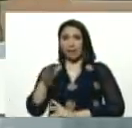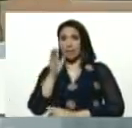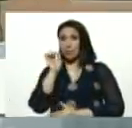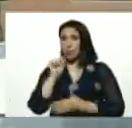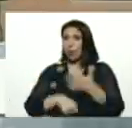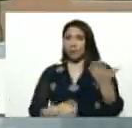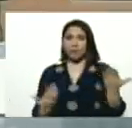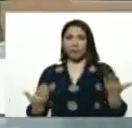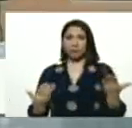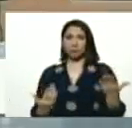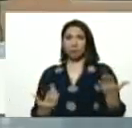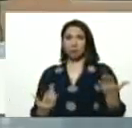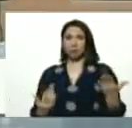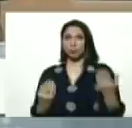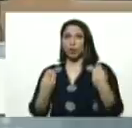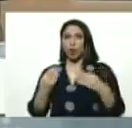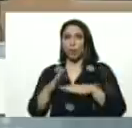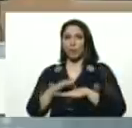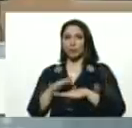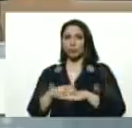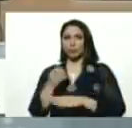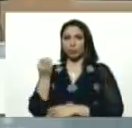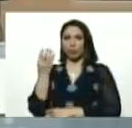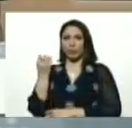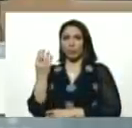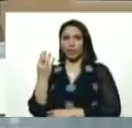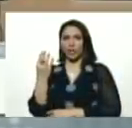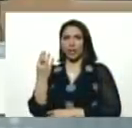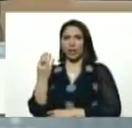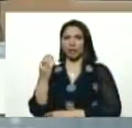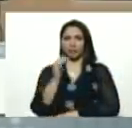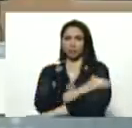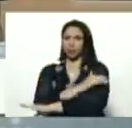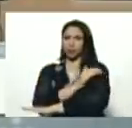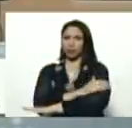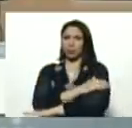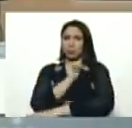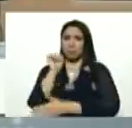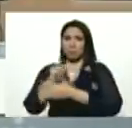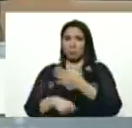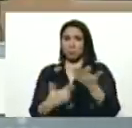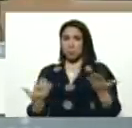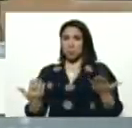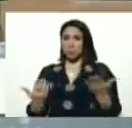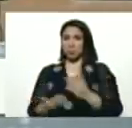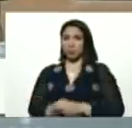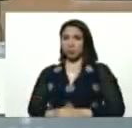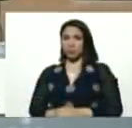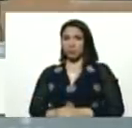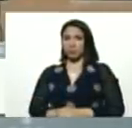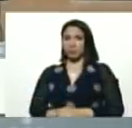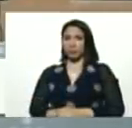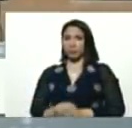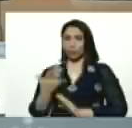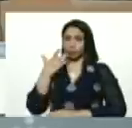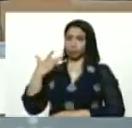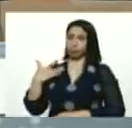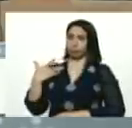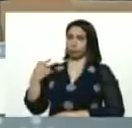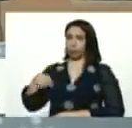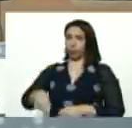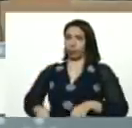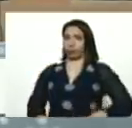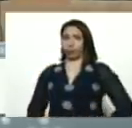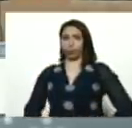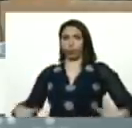como sucedió con esta asamblea de caburguesa, aquí no había, los bufetes de los multimillonarios, los